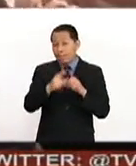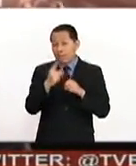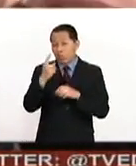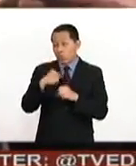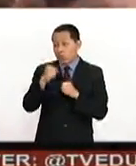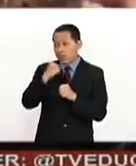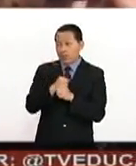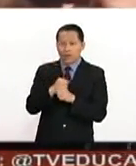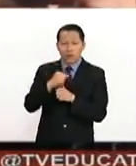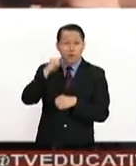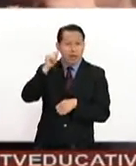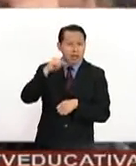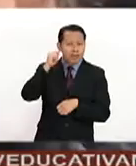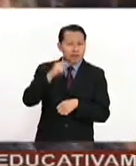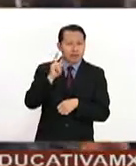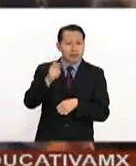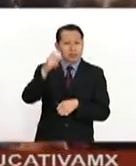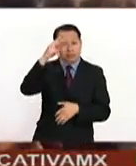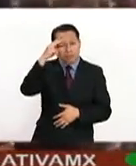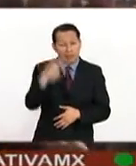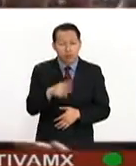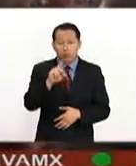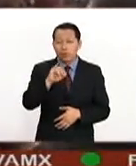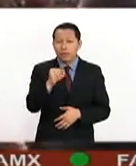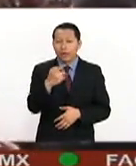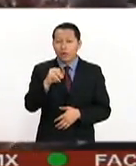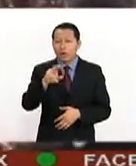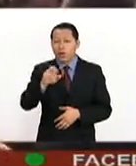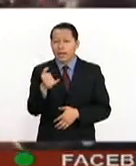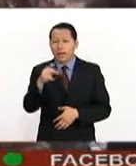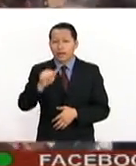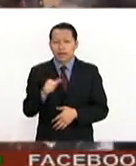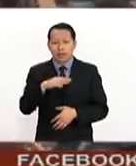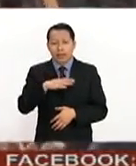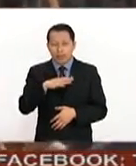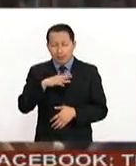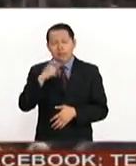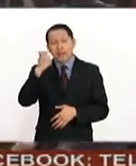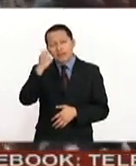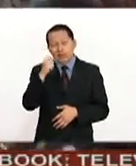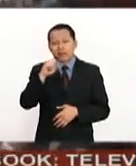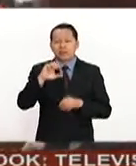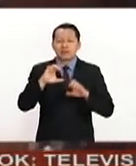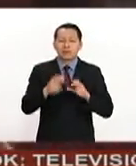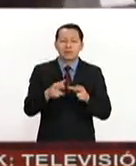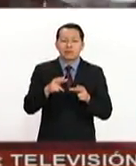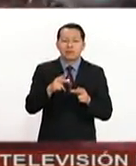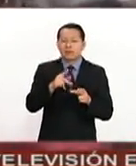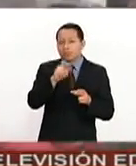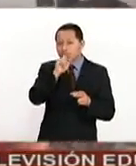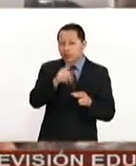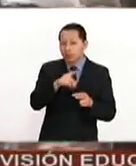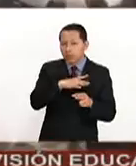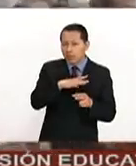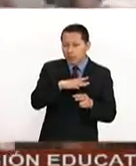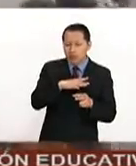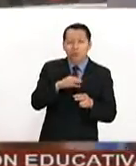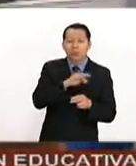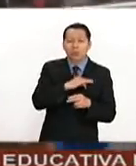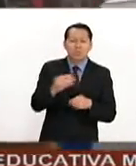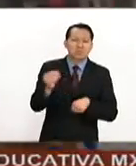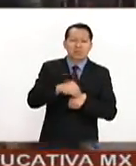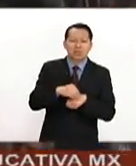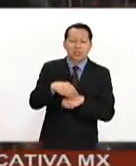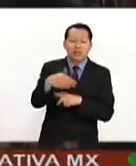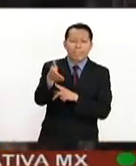el año pasado, en abril, cuando el mexicano Diego Reina, originario de Chiapas, llegó hasta el piso 69 y colocó la bandera de